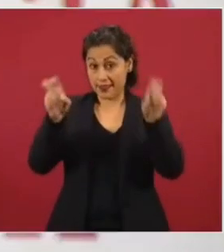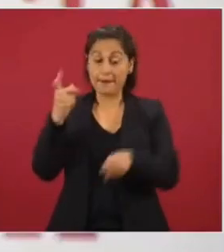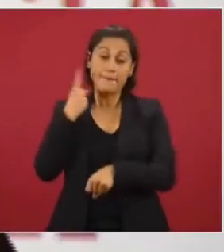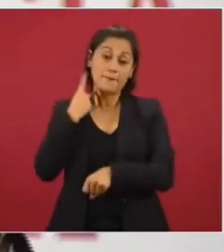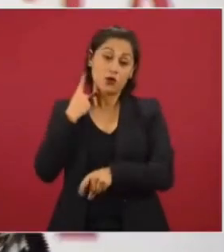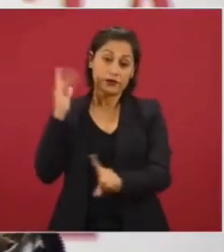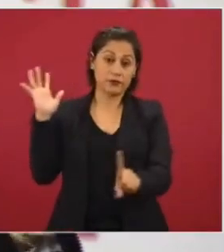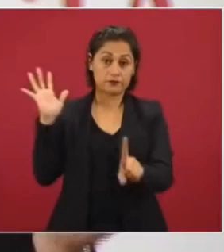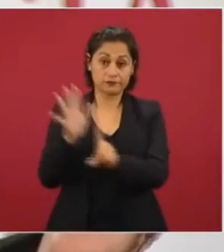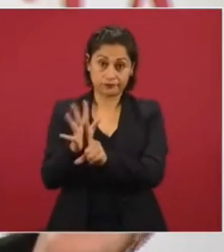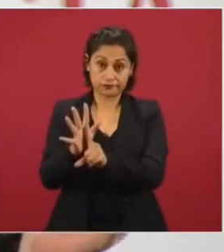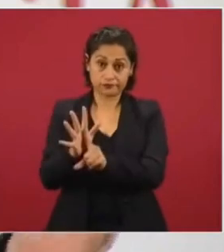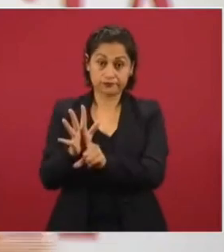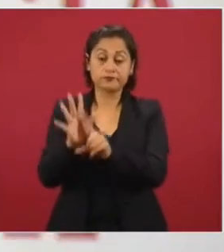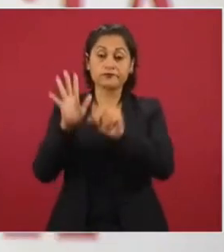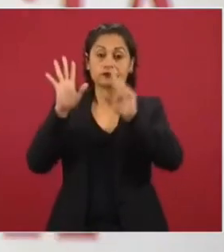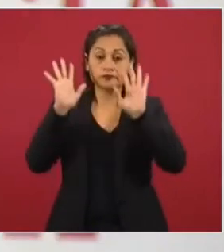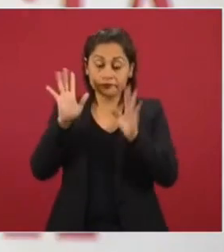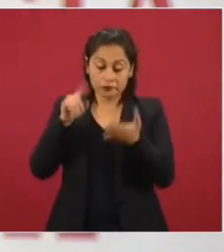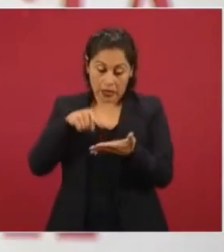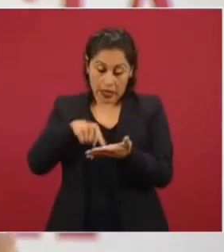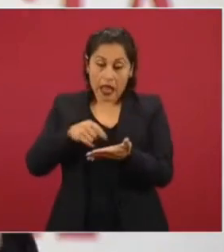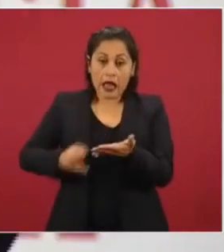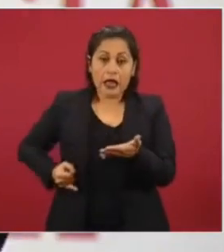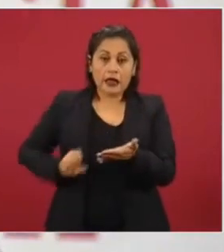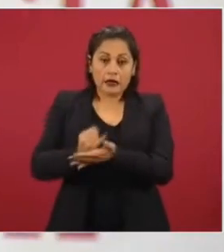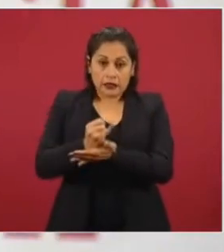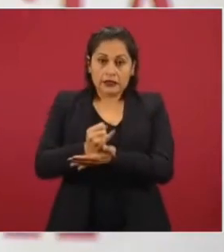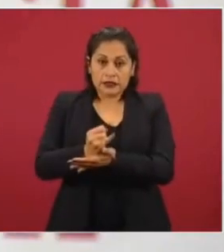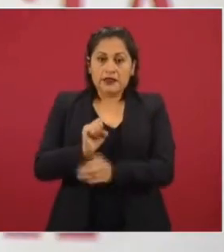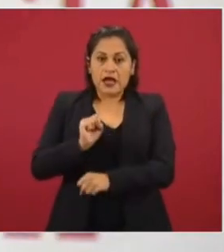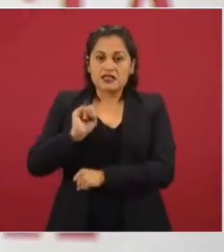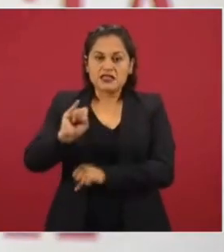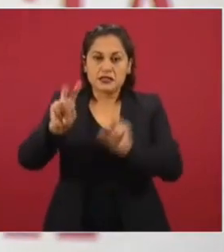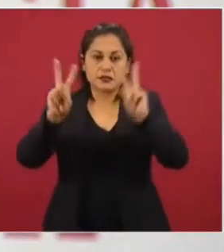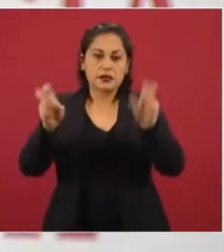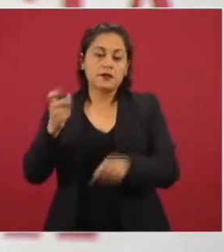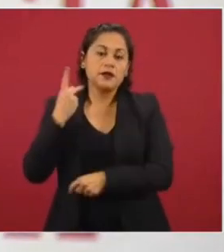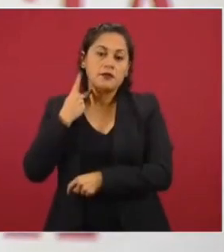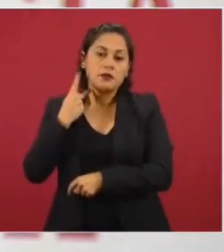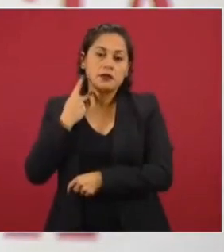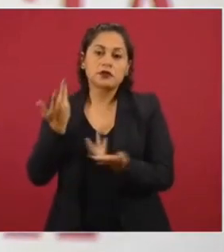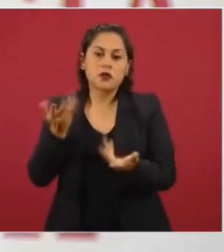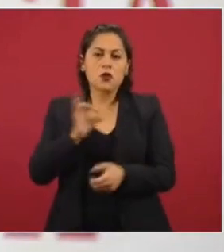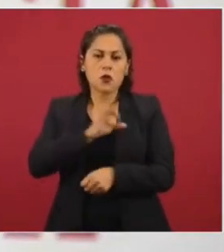Si se decide que sí la hay, pues tienes derecho a muchas cosas, entre otras a asilo.